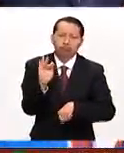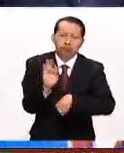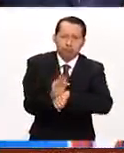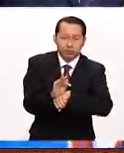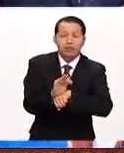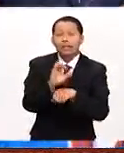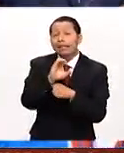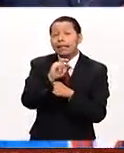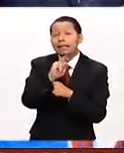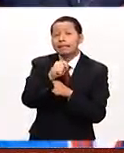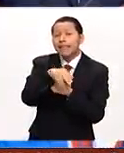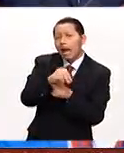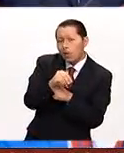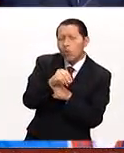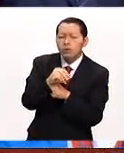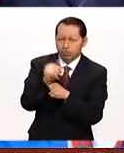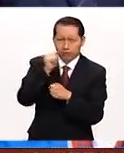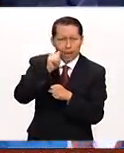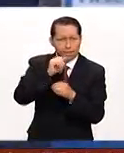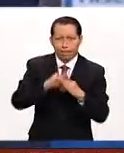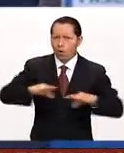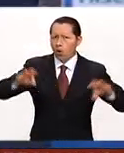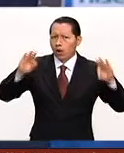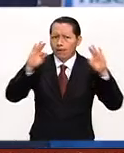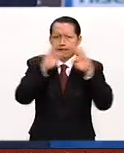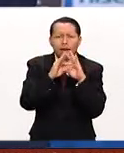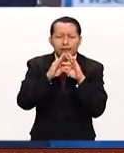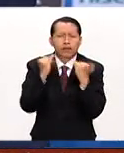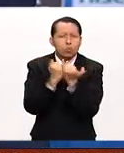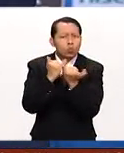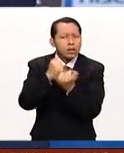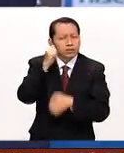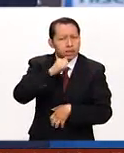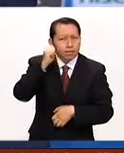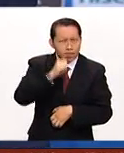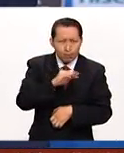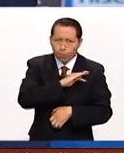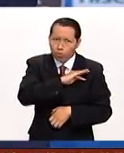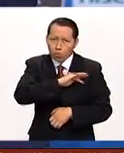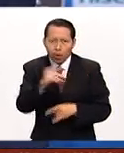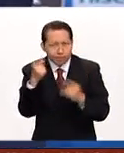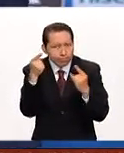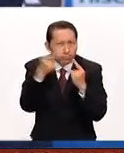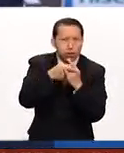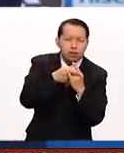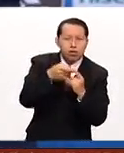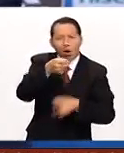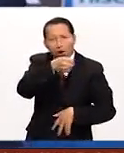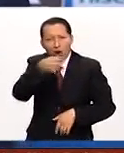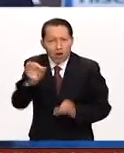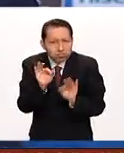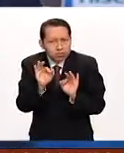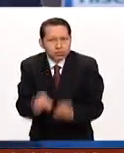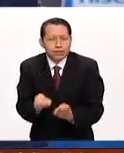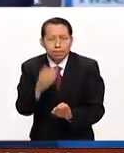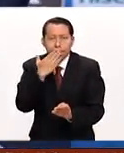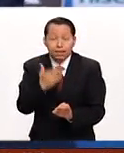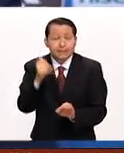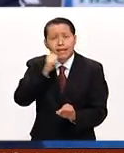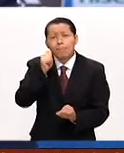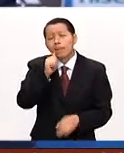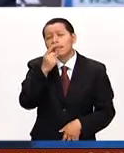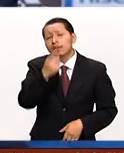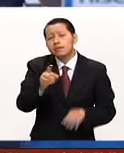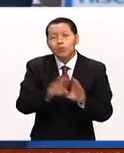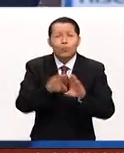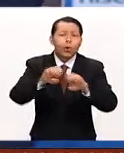Cristiano siempre va a ser fundamental e importantísimo, en cualquier momento pueda anotar u ordenar todo, de todas formas siempre he dicho que